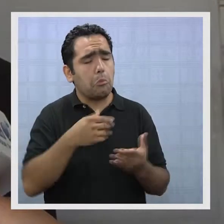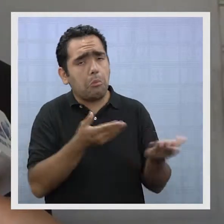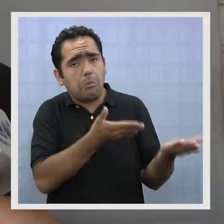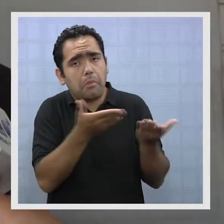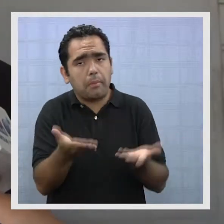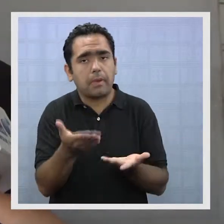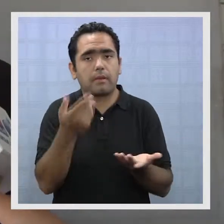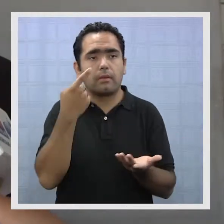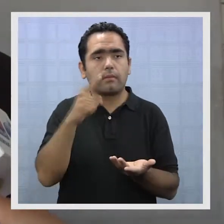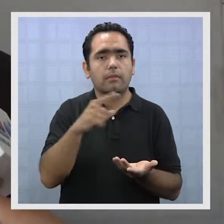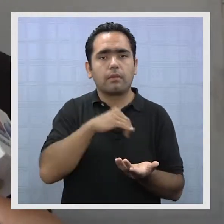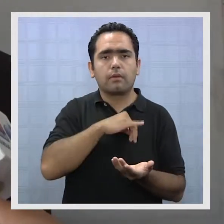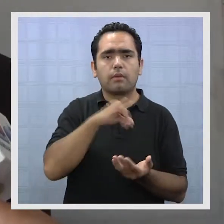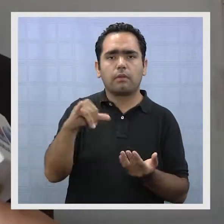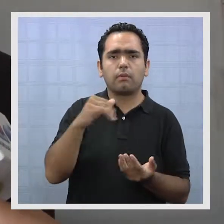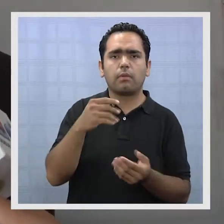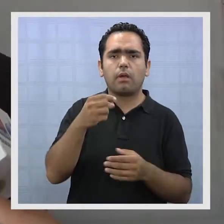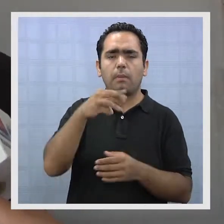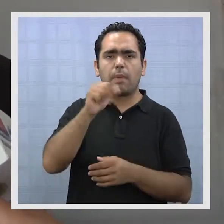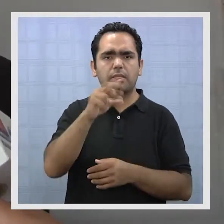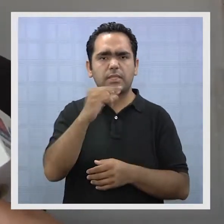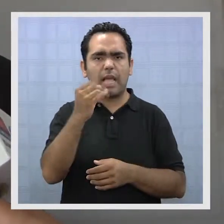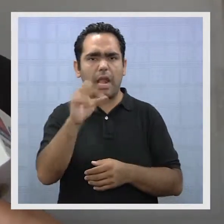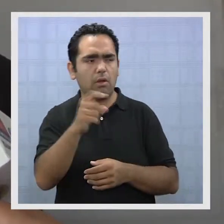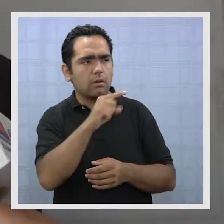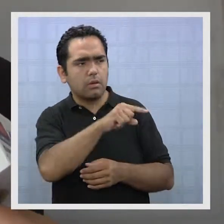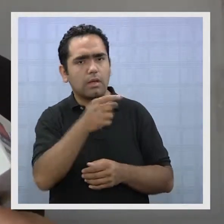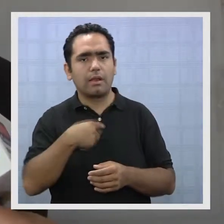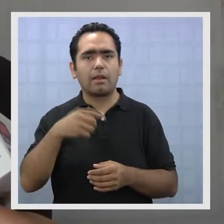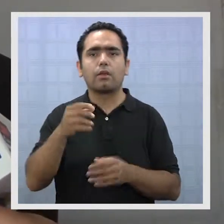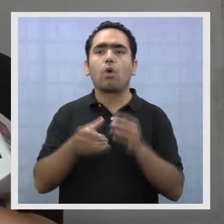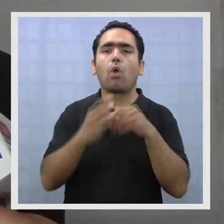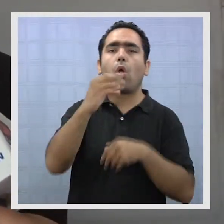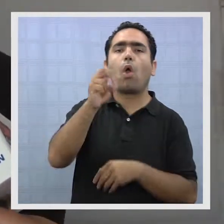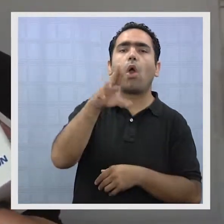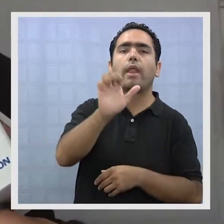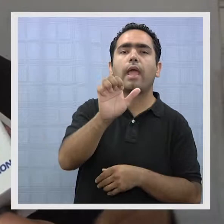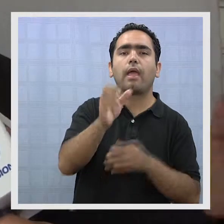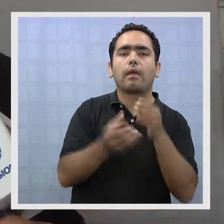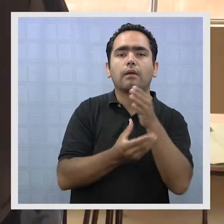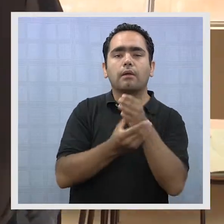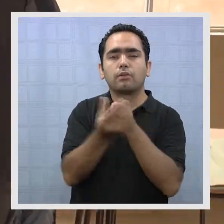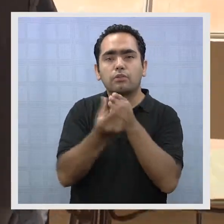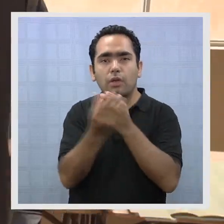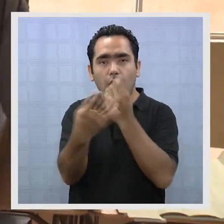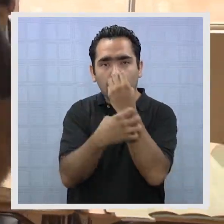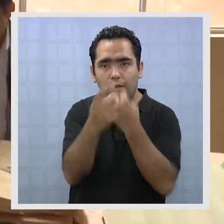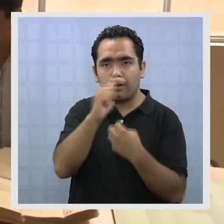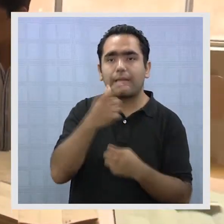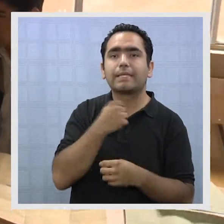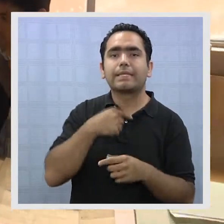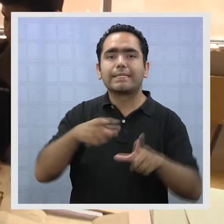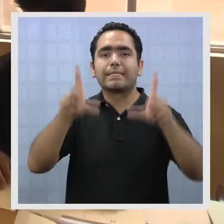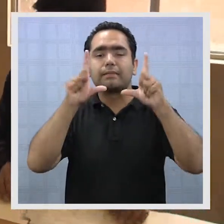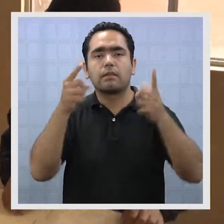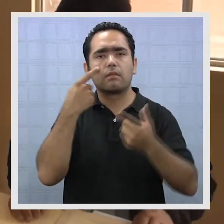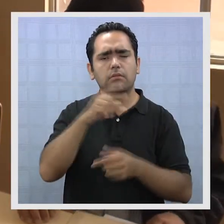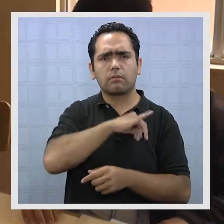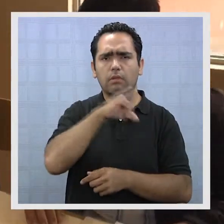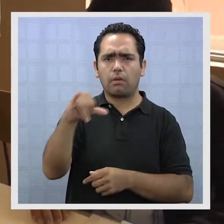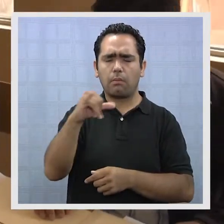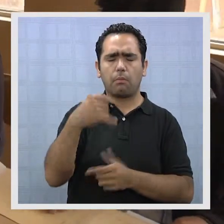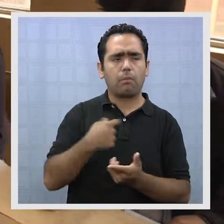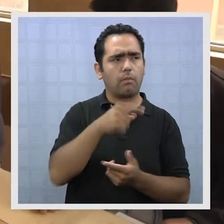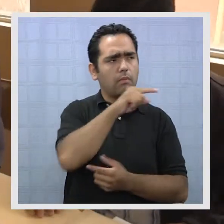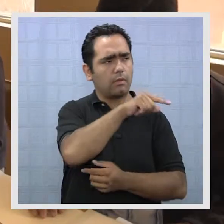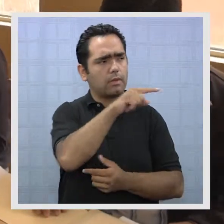Marcelo Tribeli, como core por la región metropolitana, no gana y no encuentra mejor negocio que crear un comunicado con una lista falsa,